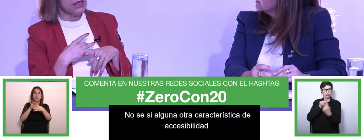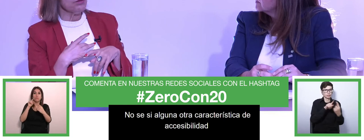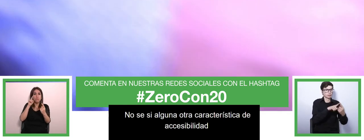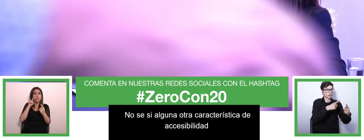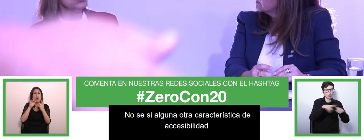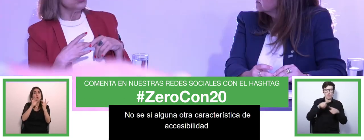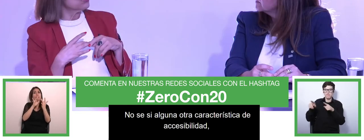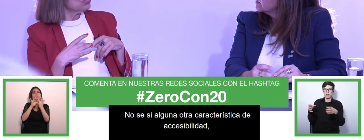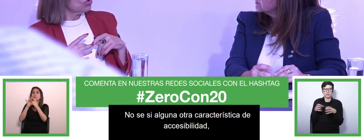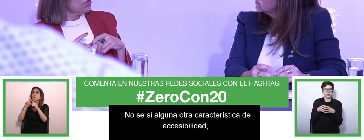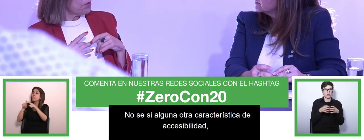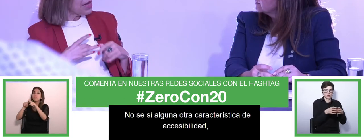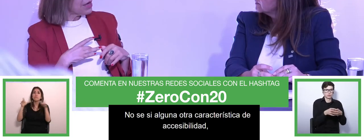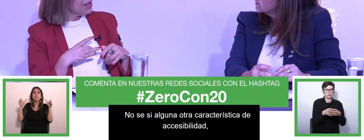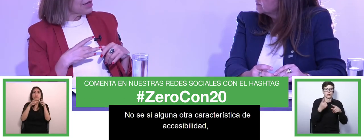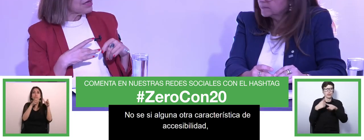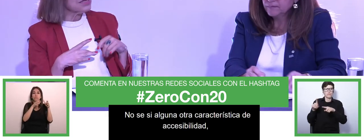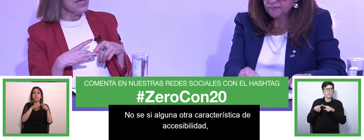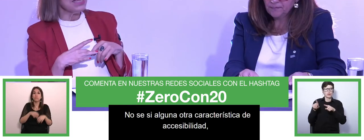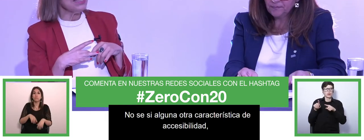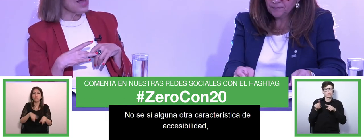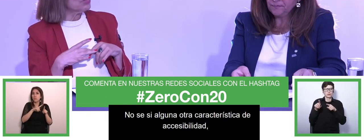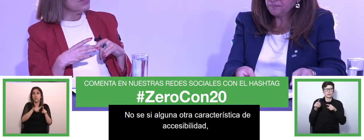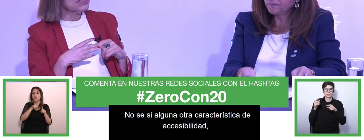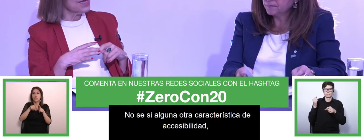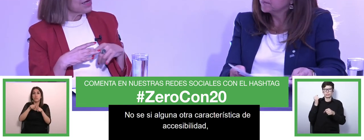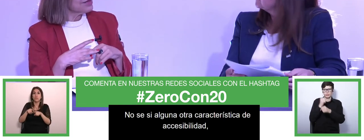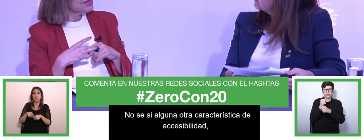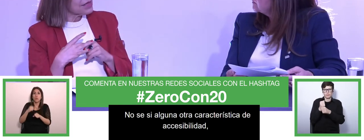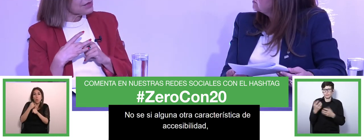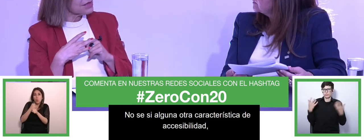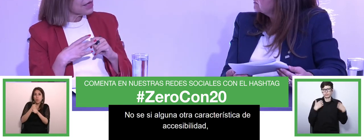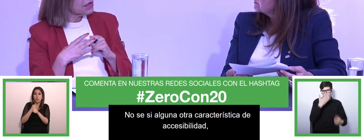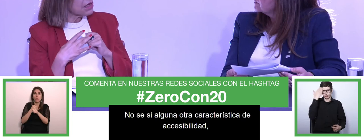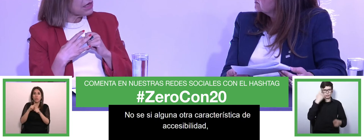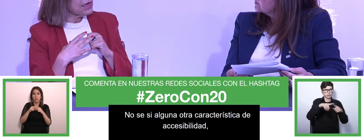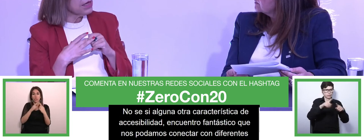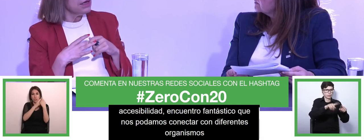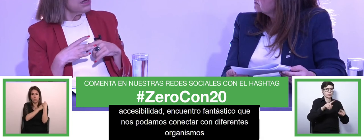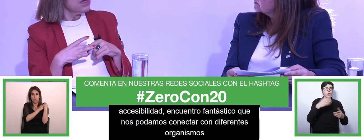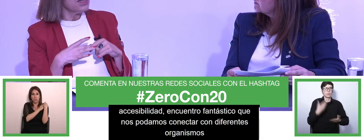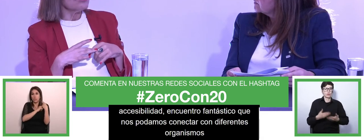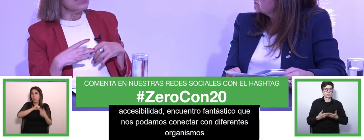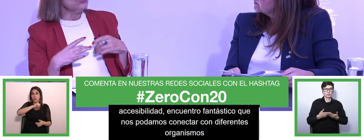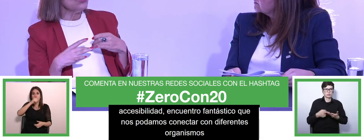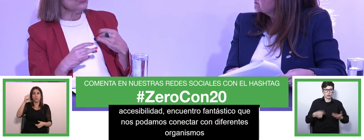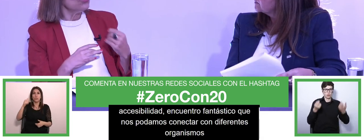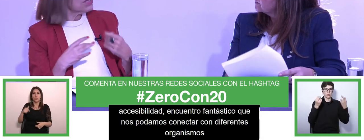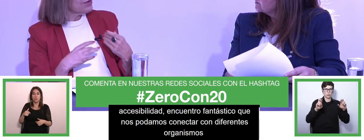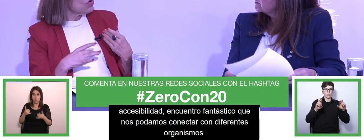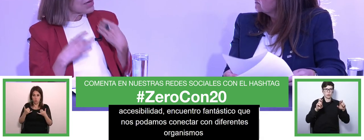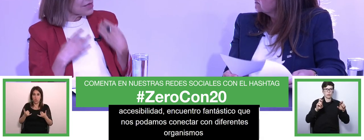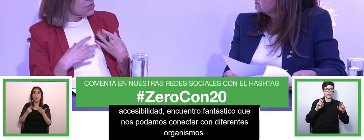organismos con otros pares y aprovechar esta instancia que en general no